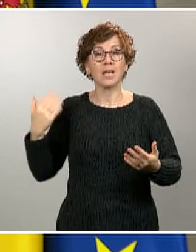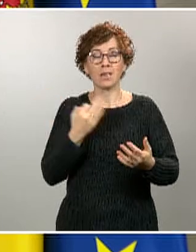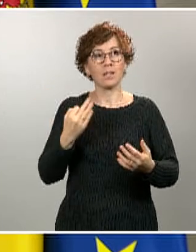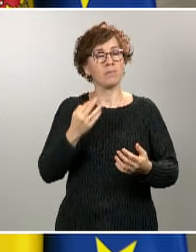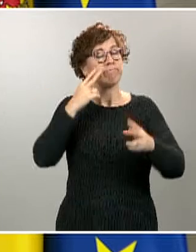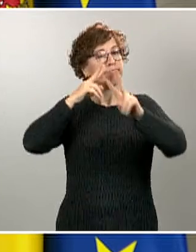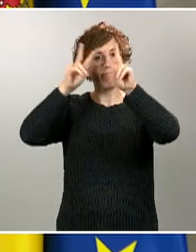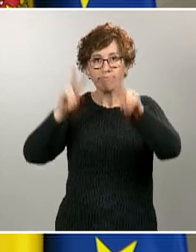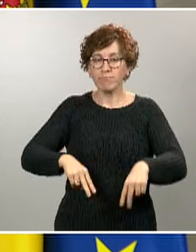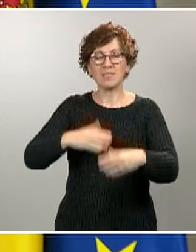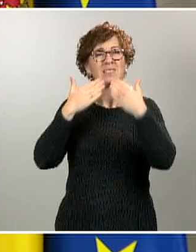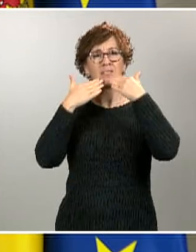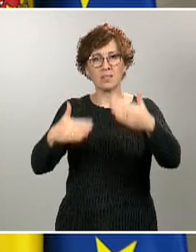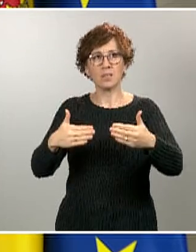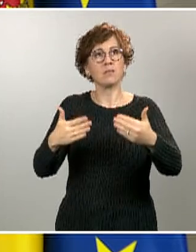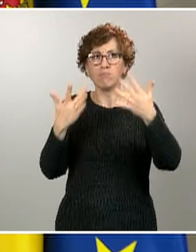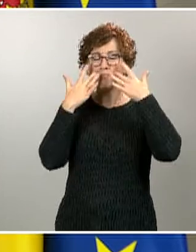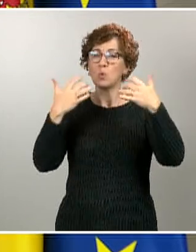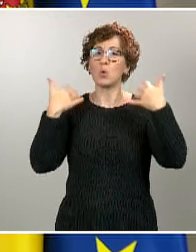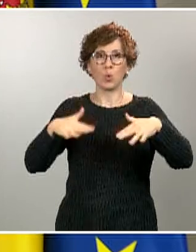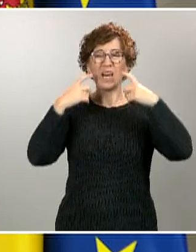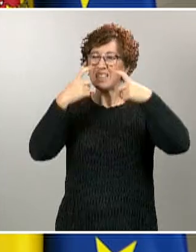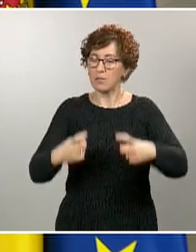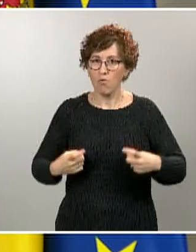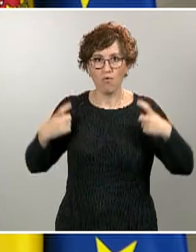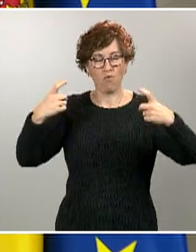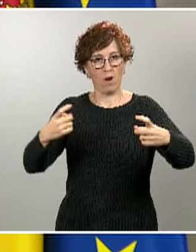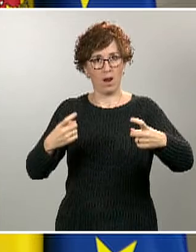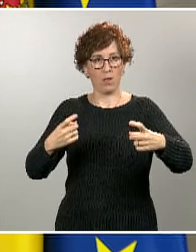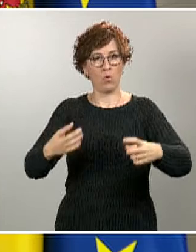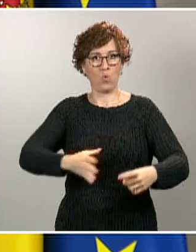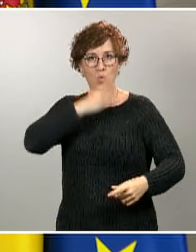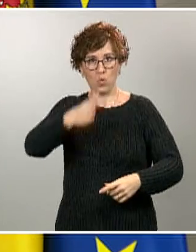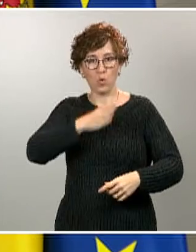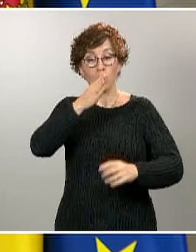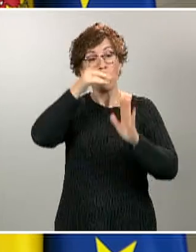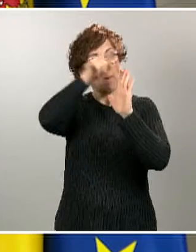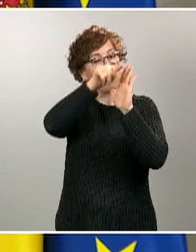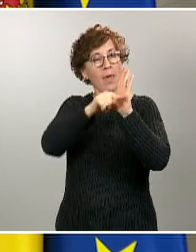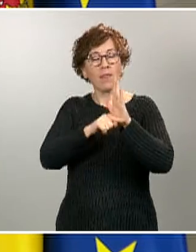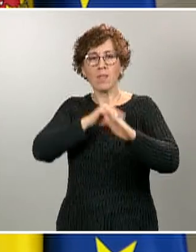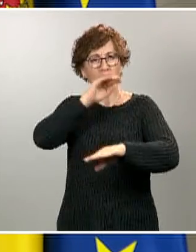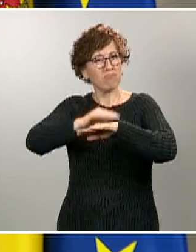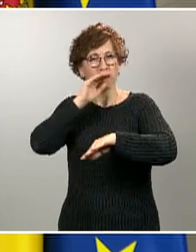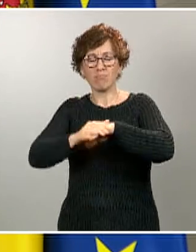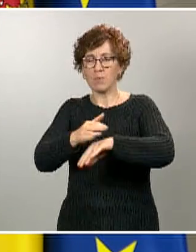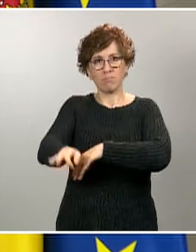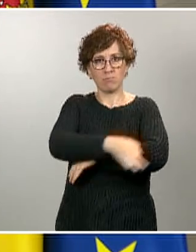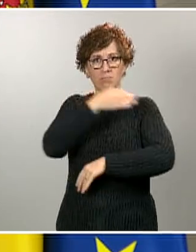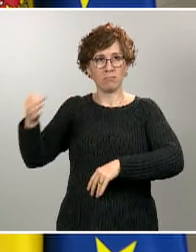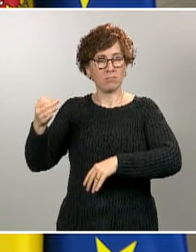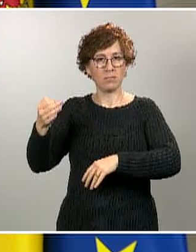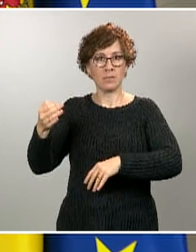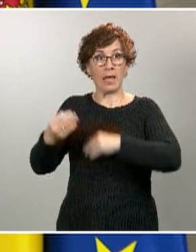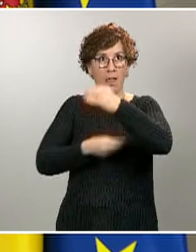esfuerzo enorme por su grado de cumplimiento ejemplar de las medidas dictadas por el Gobierno que está haciendo la ciudadanía española. Esto no es nada